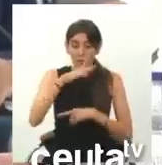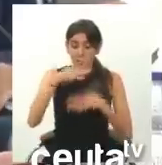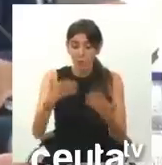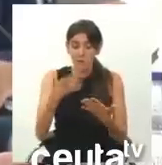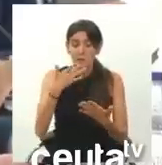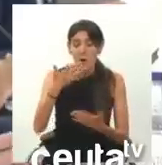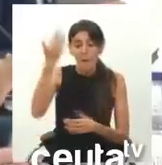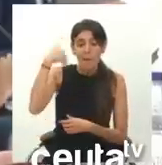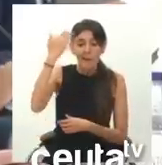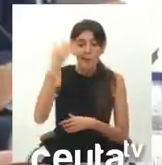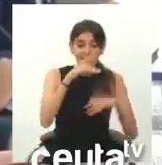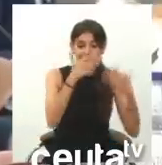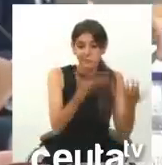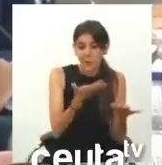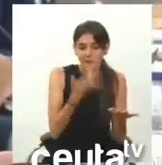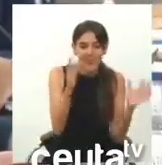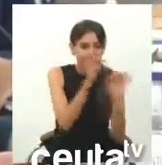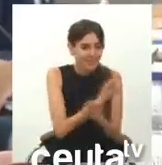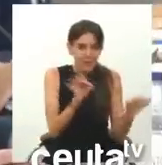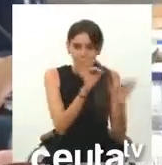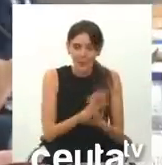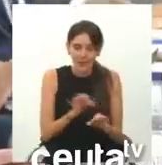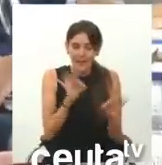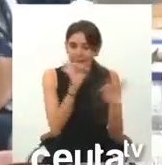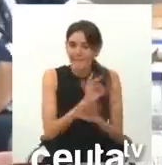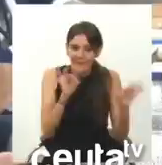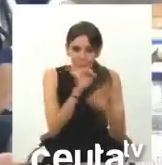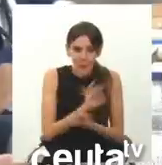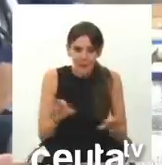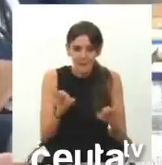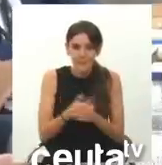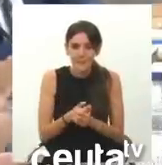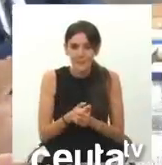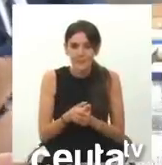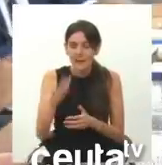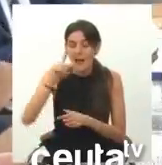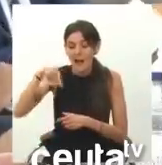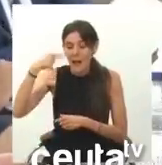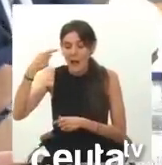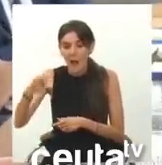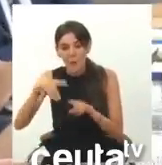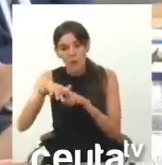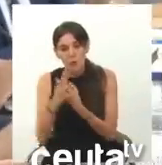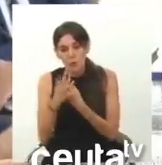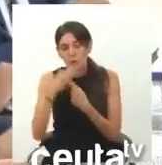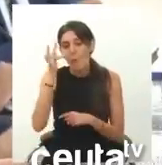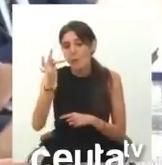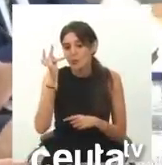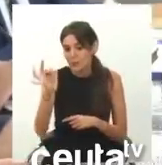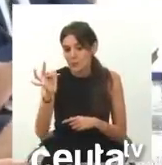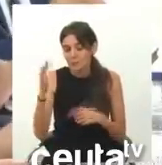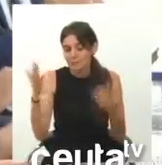Marruecos? ¿Cuáles son? Ninguna, ninguna negativa. ¿Consecuencias positivas?